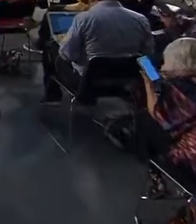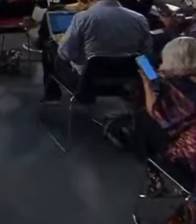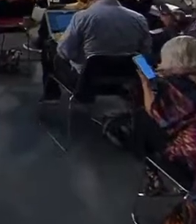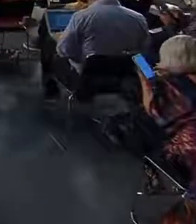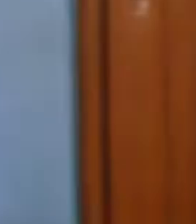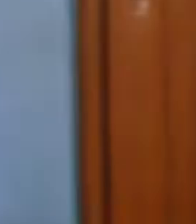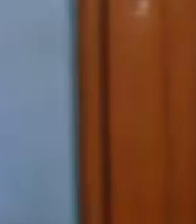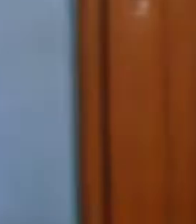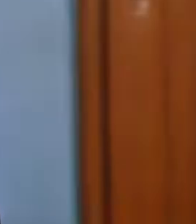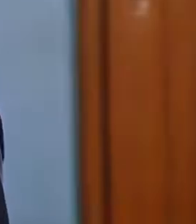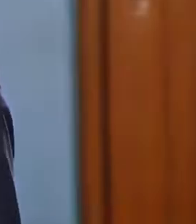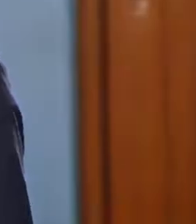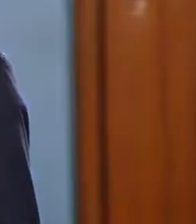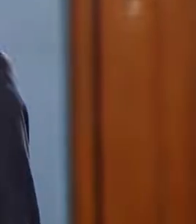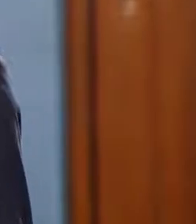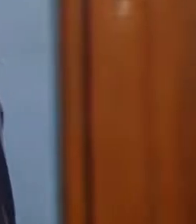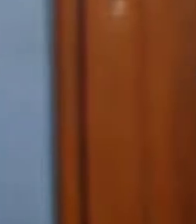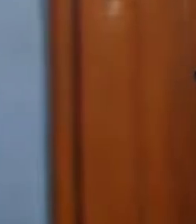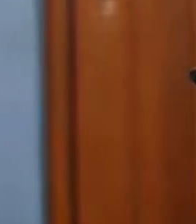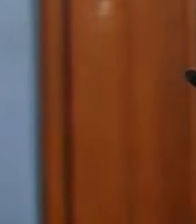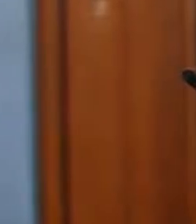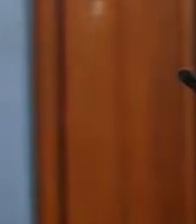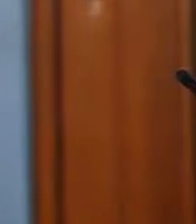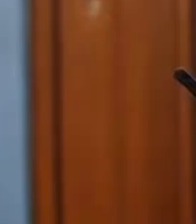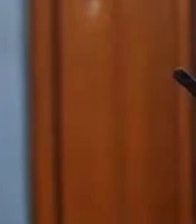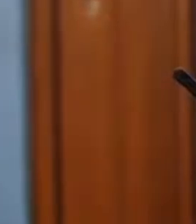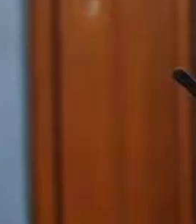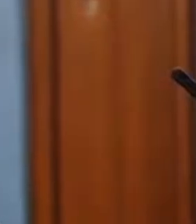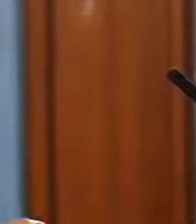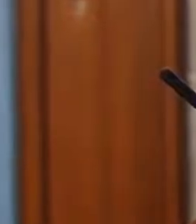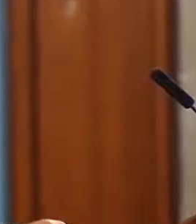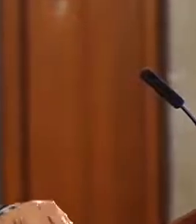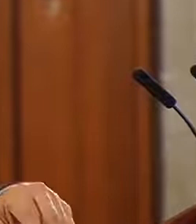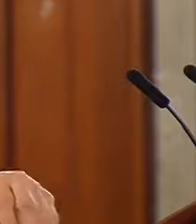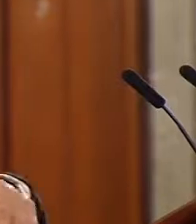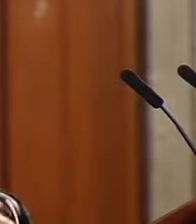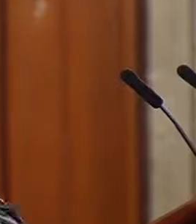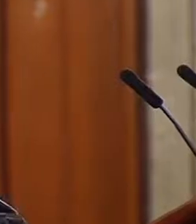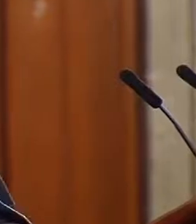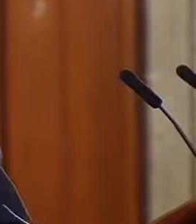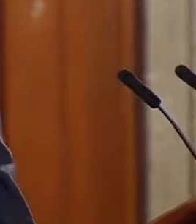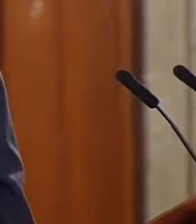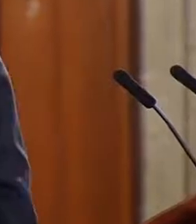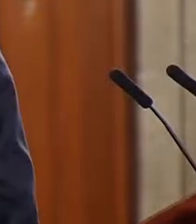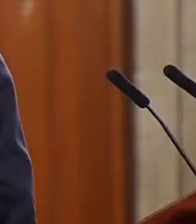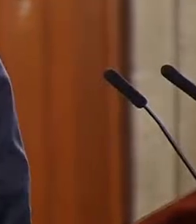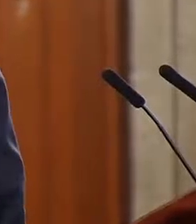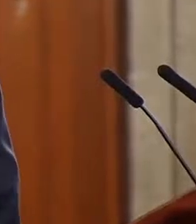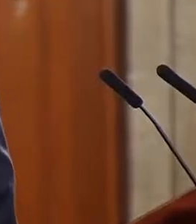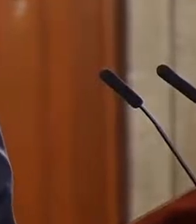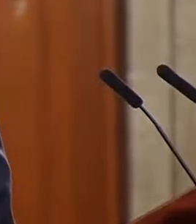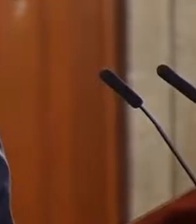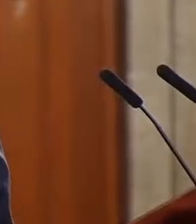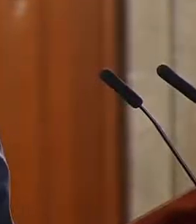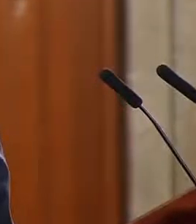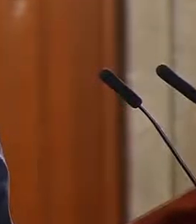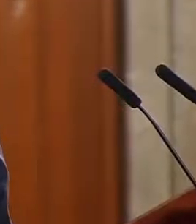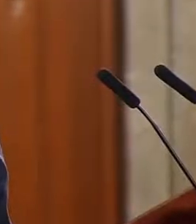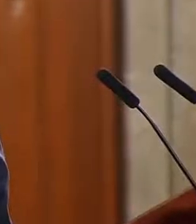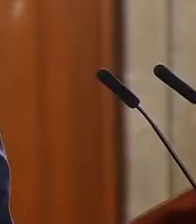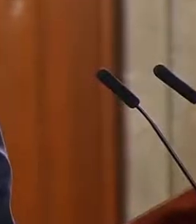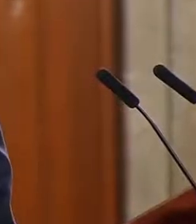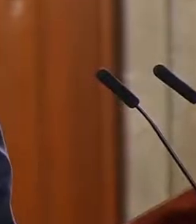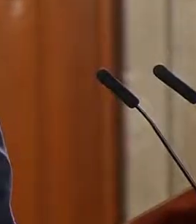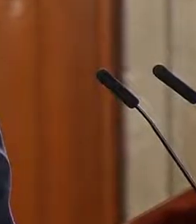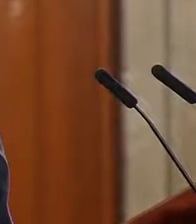De que me sirve el dinero, si estoy como prisionero, dentro de esta gran nación.